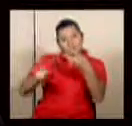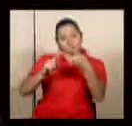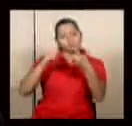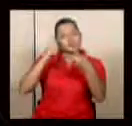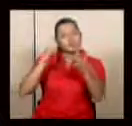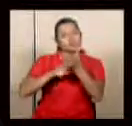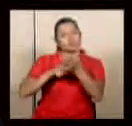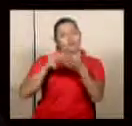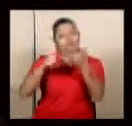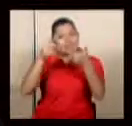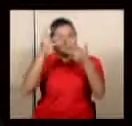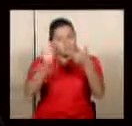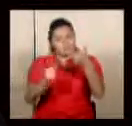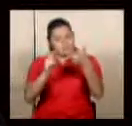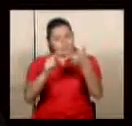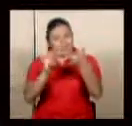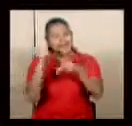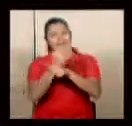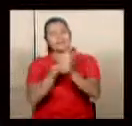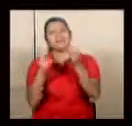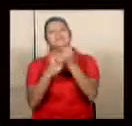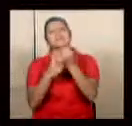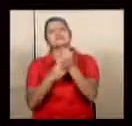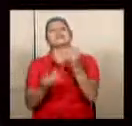este presupuesto aumenta